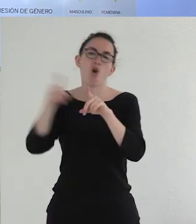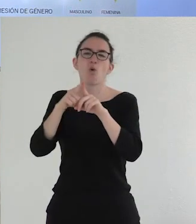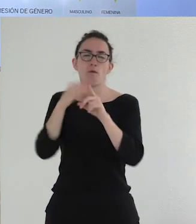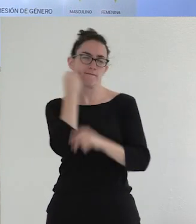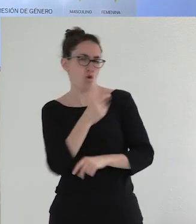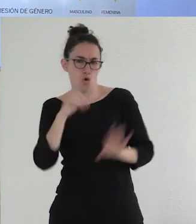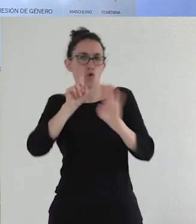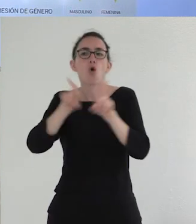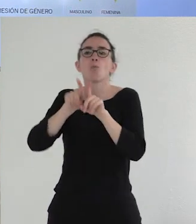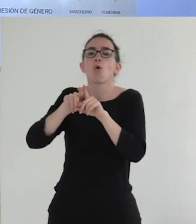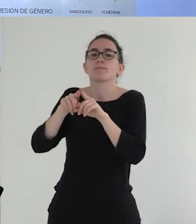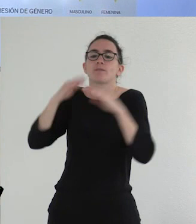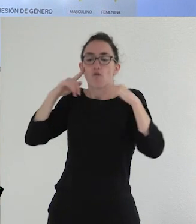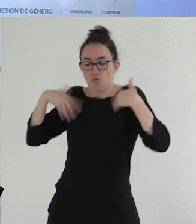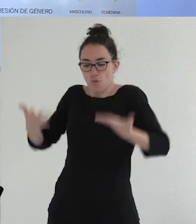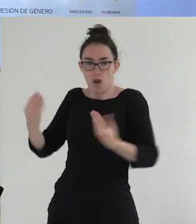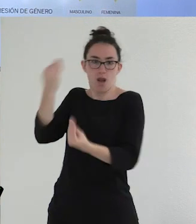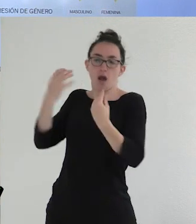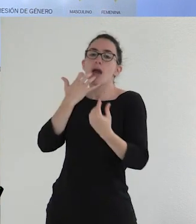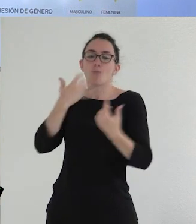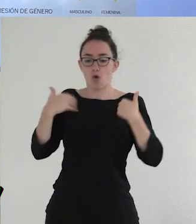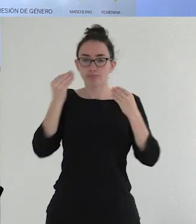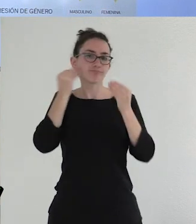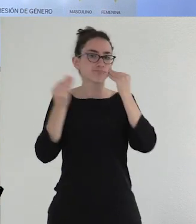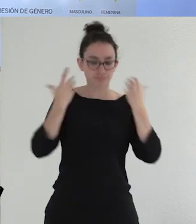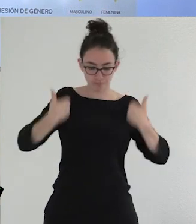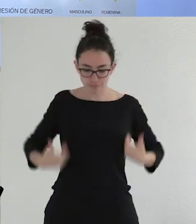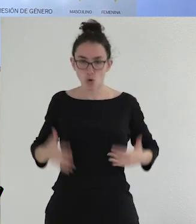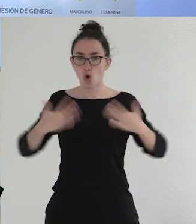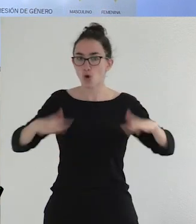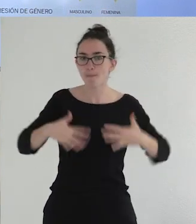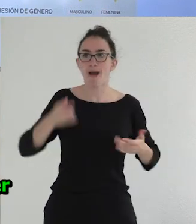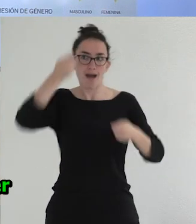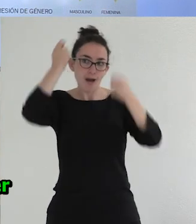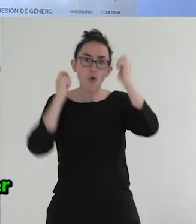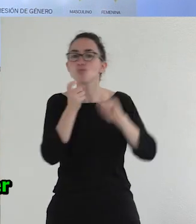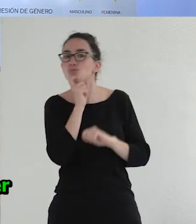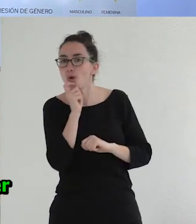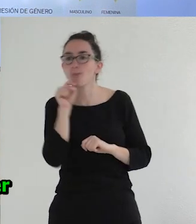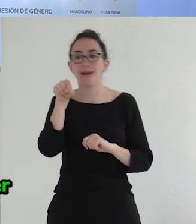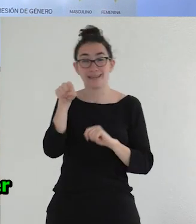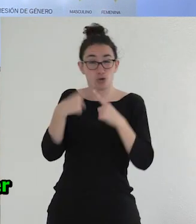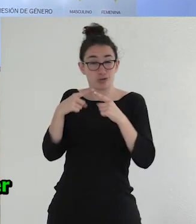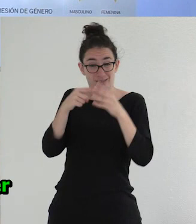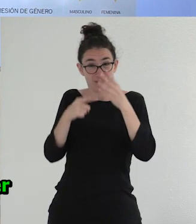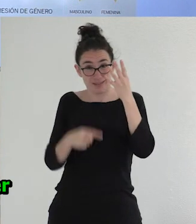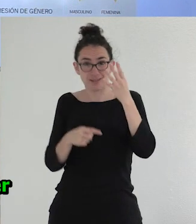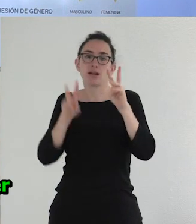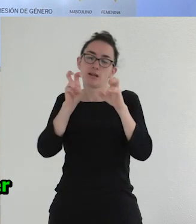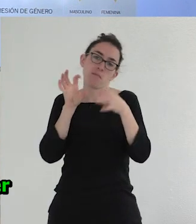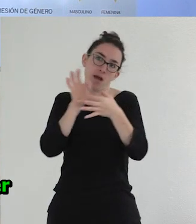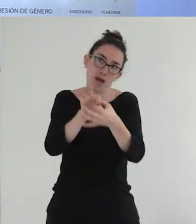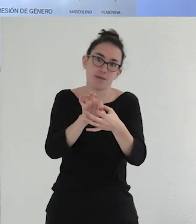frívolo, sino superficial como puede ser la estética, la manera de moverse, la forma de vestirse, la forma de peinarse, todas esas cosas que tienen que ver